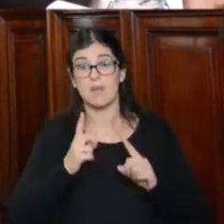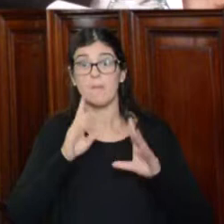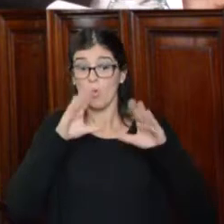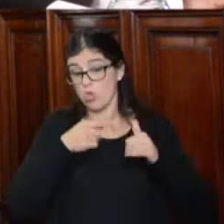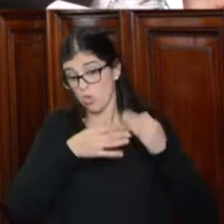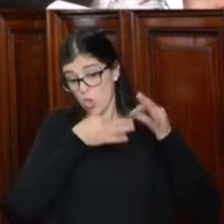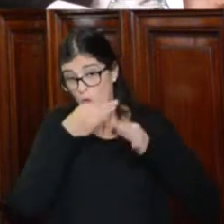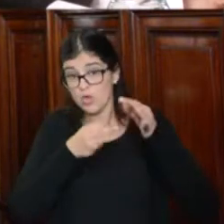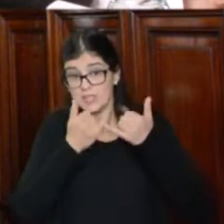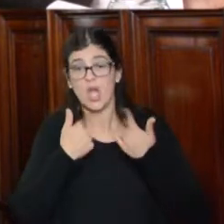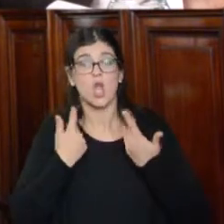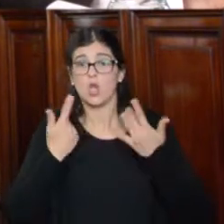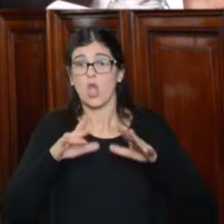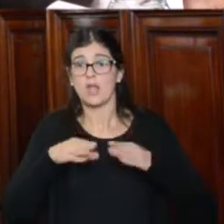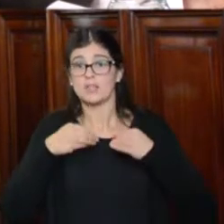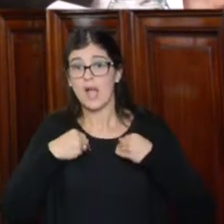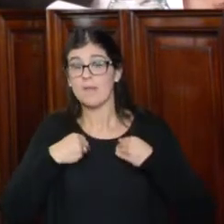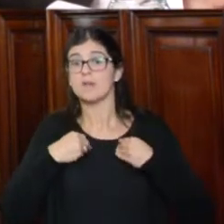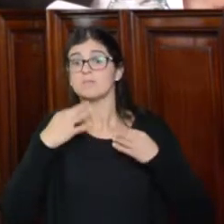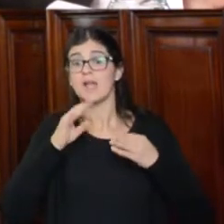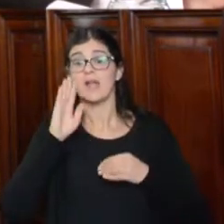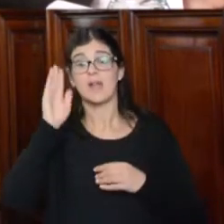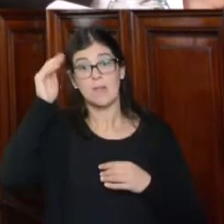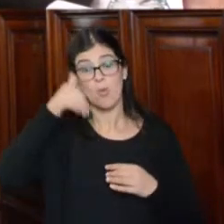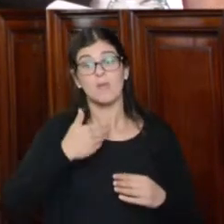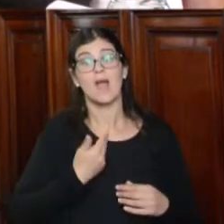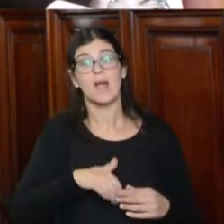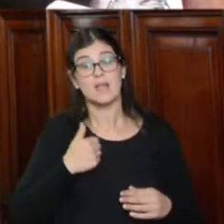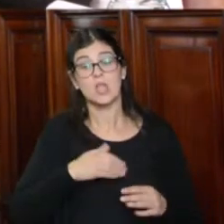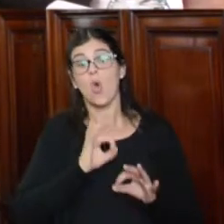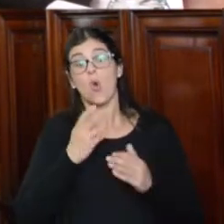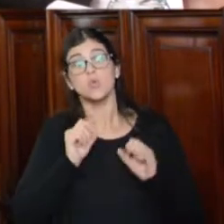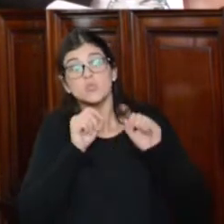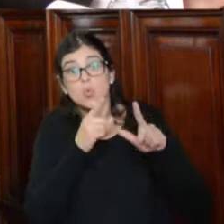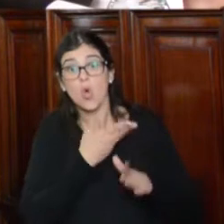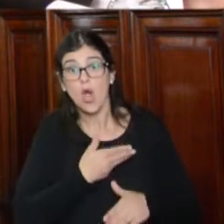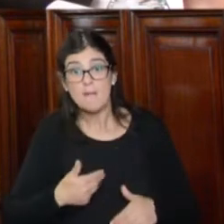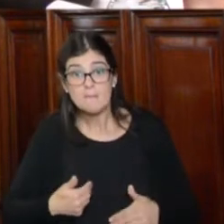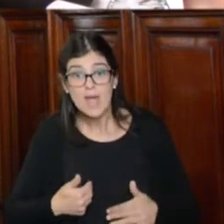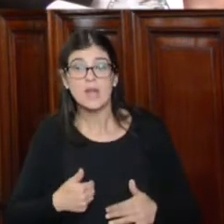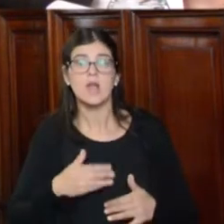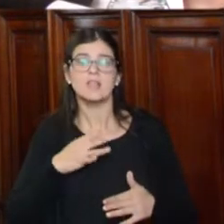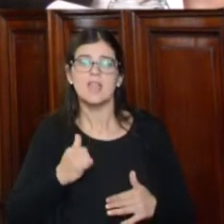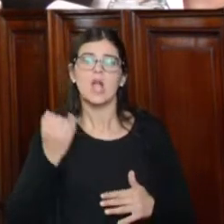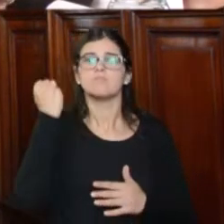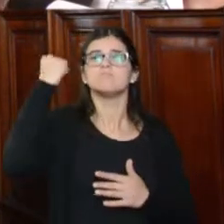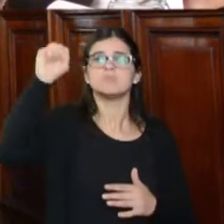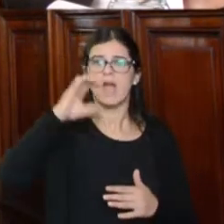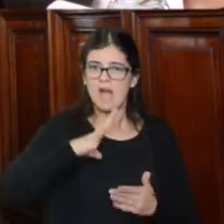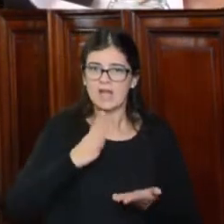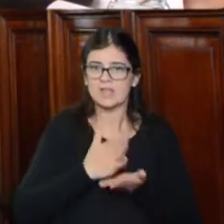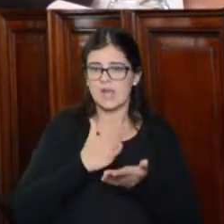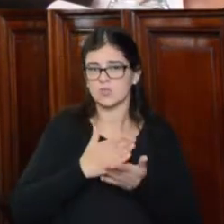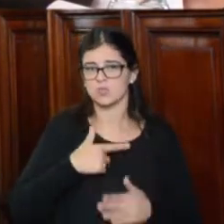ello, rechazamos enfáticamente que la República Argentina o su gobierno posean patrones de violación de derechos